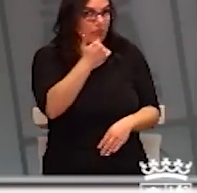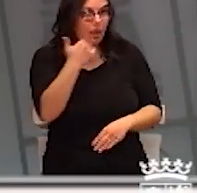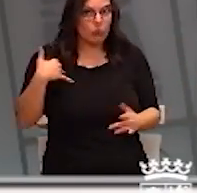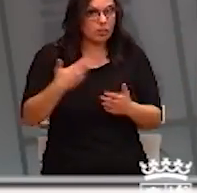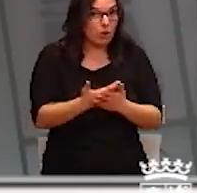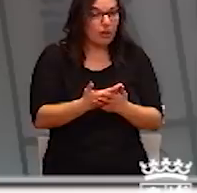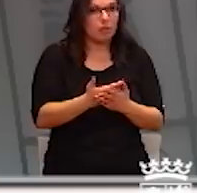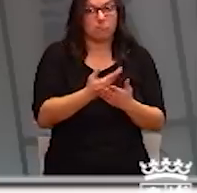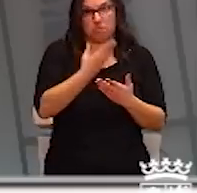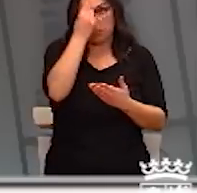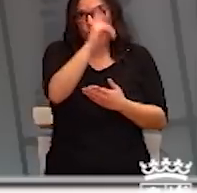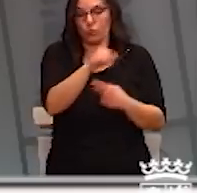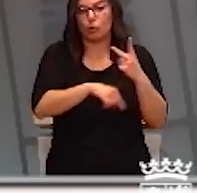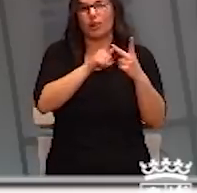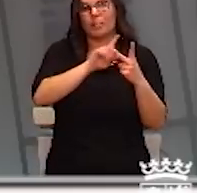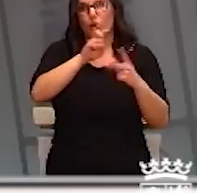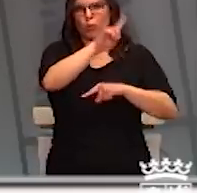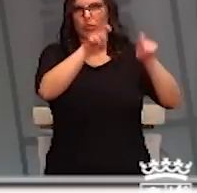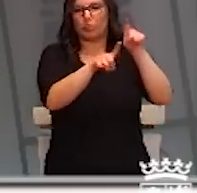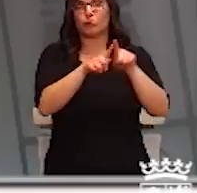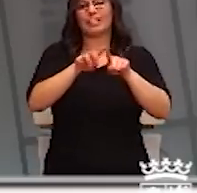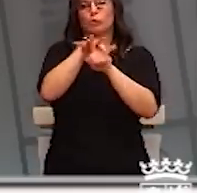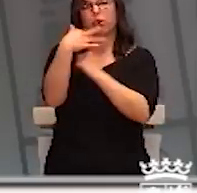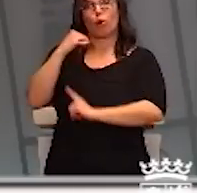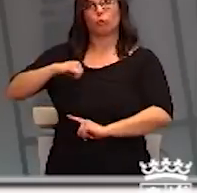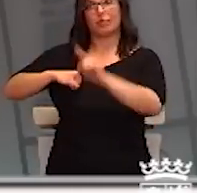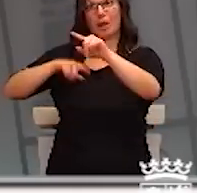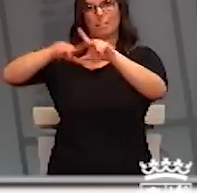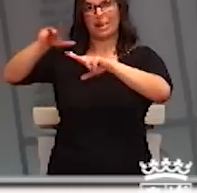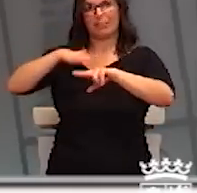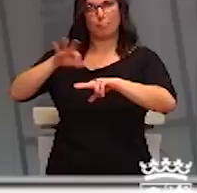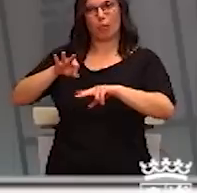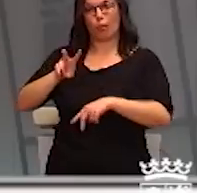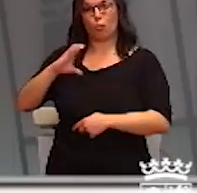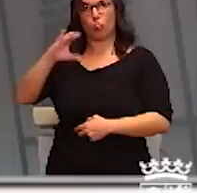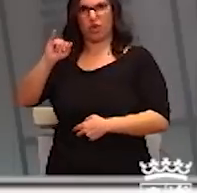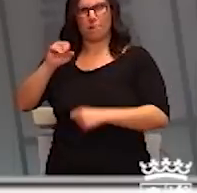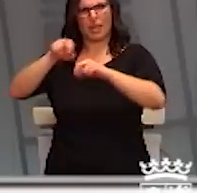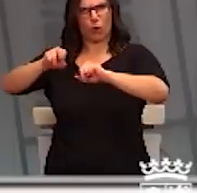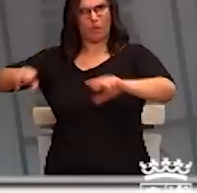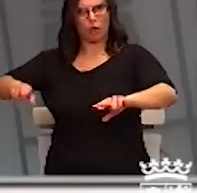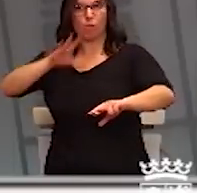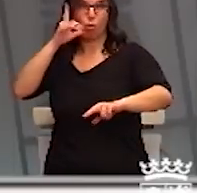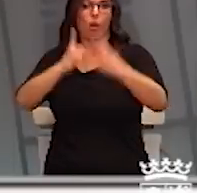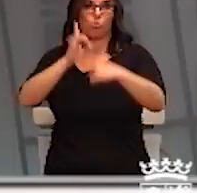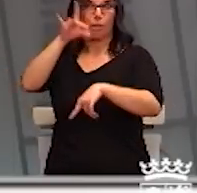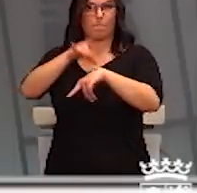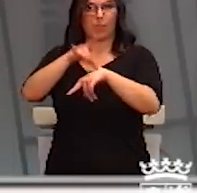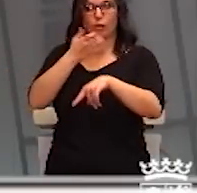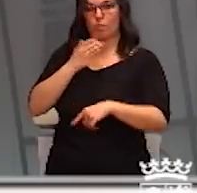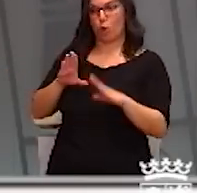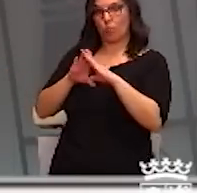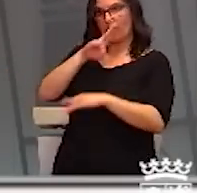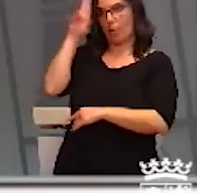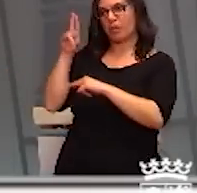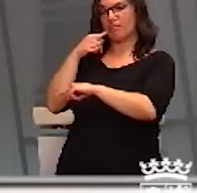no. ¿Y si la situación del hospital de Miranda de Ebro se puede complicar en la UCI? Porque hay médicos en Madrid que están diciendo que su